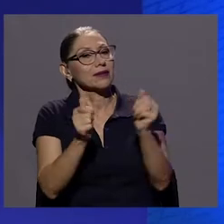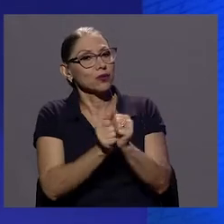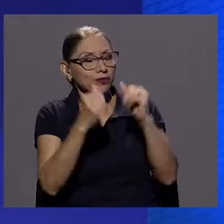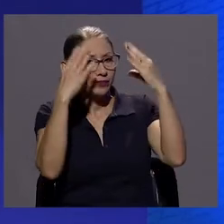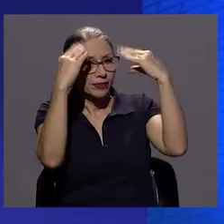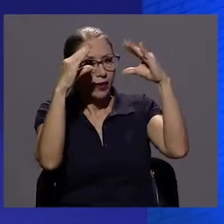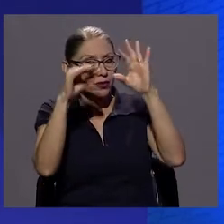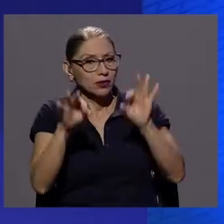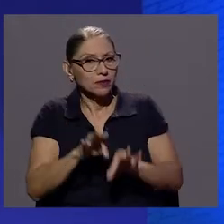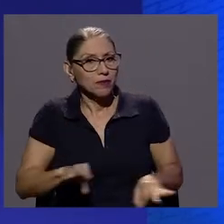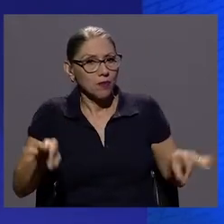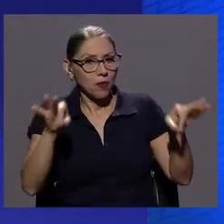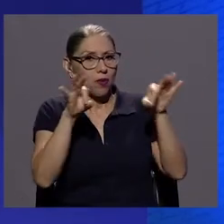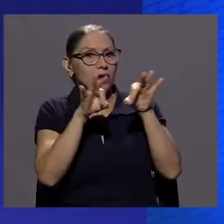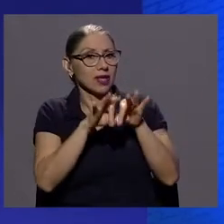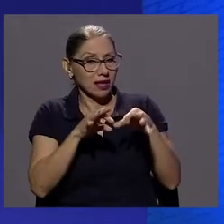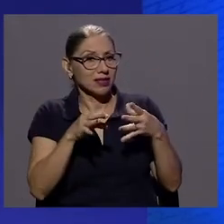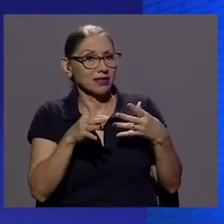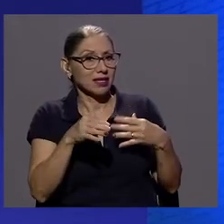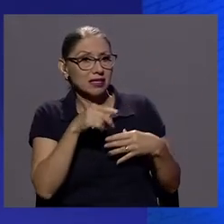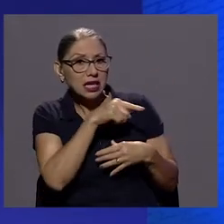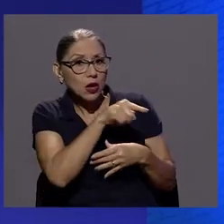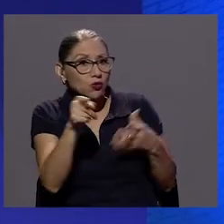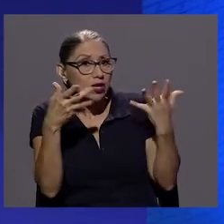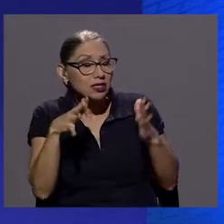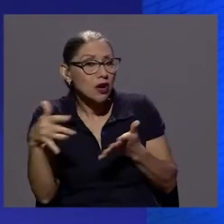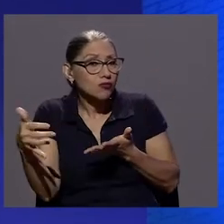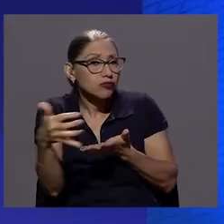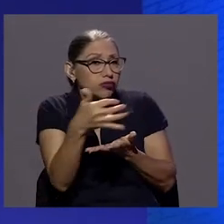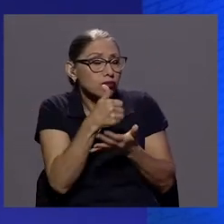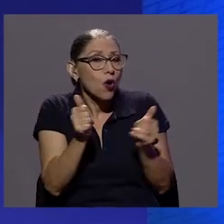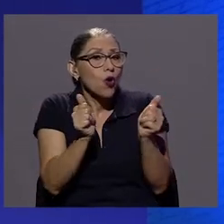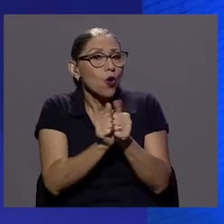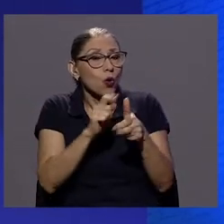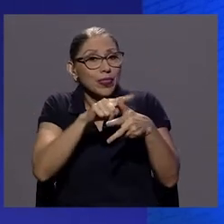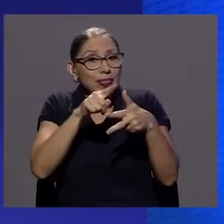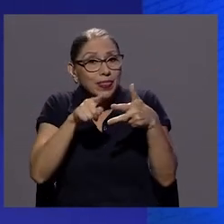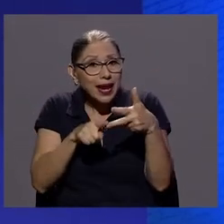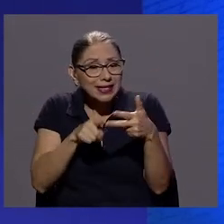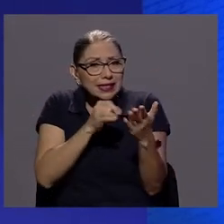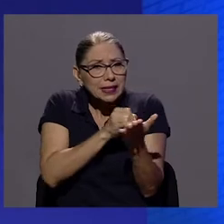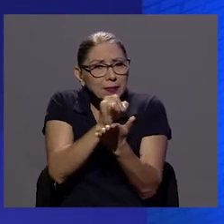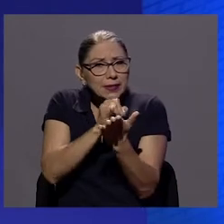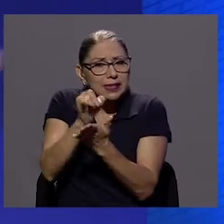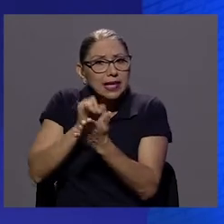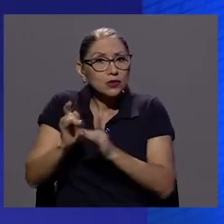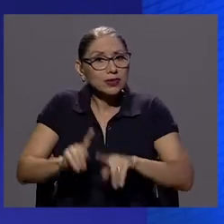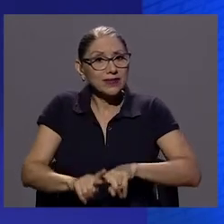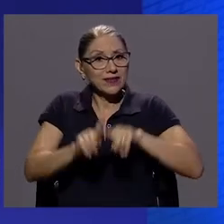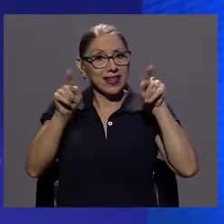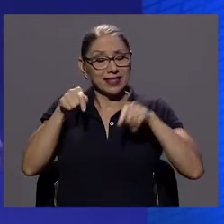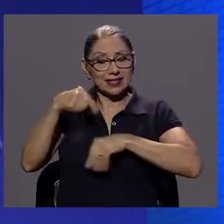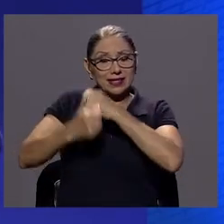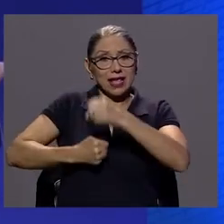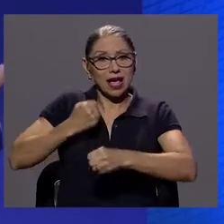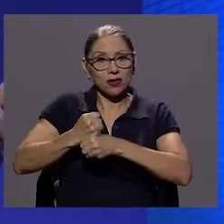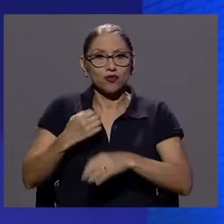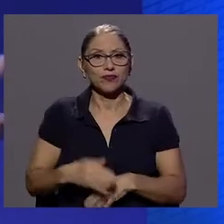con los datos importantes que ustedes han podido recabar a través de tres diferentes estudios que se han realizado este año,